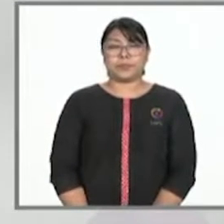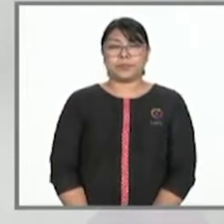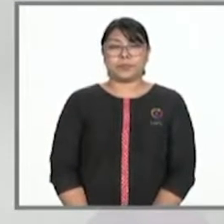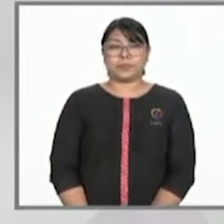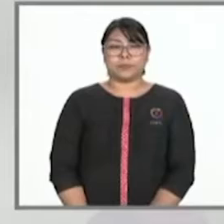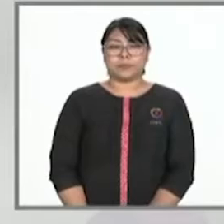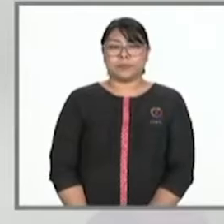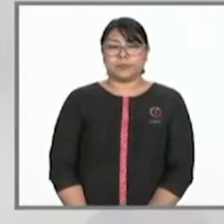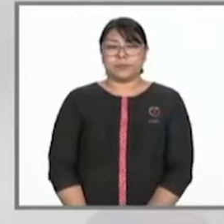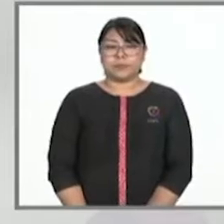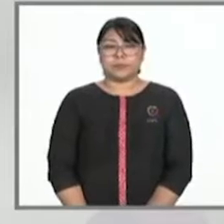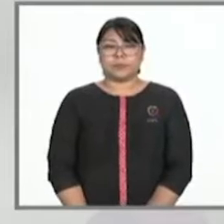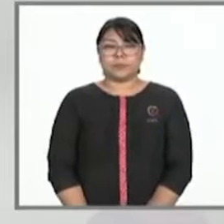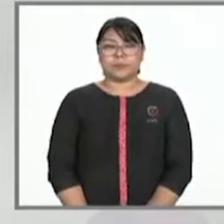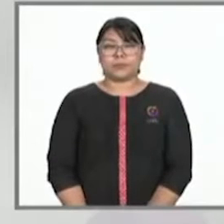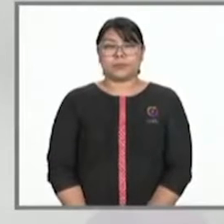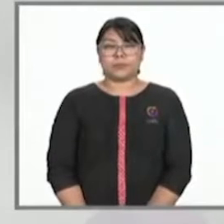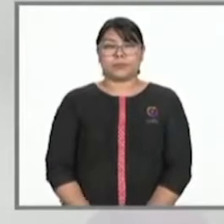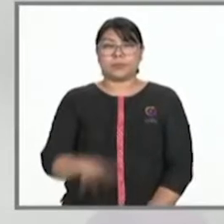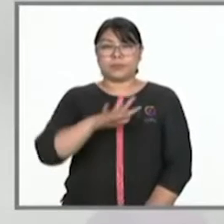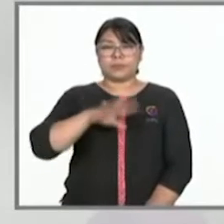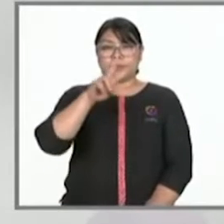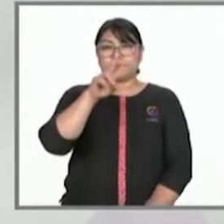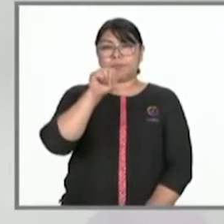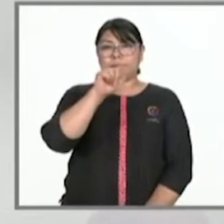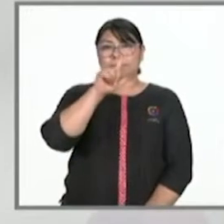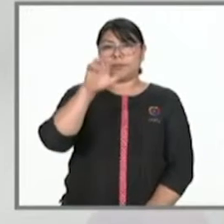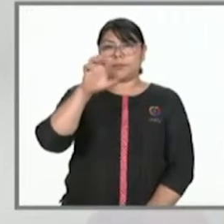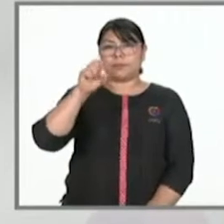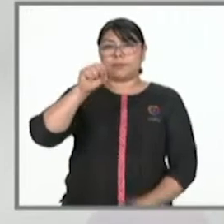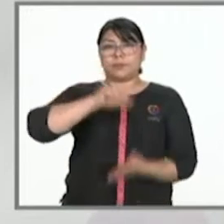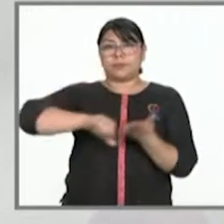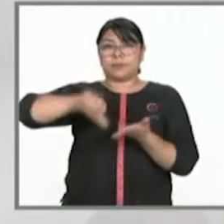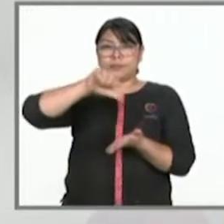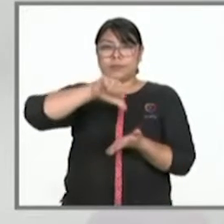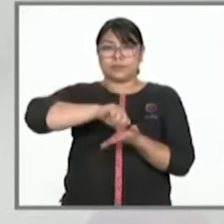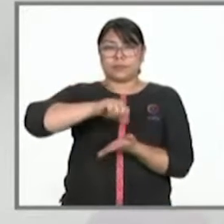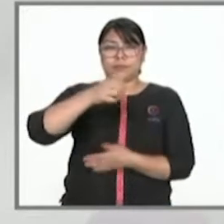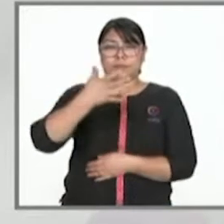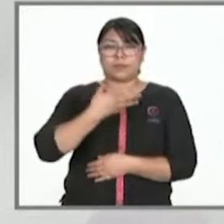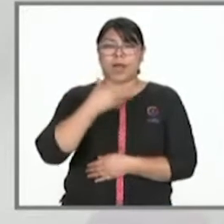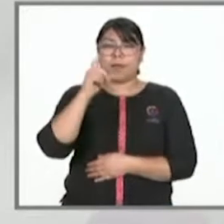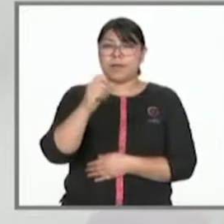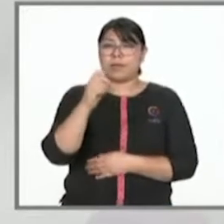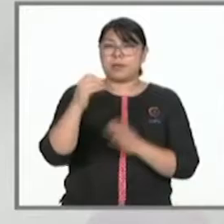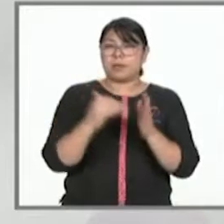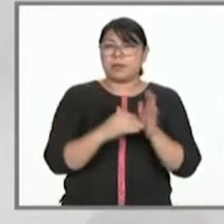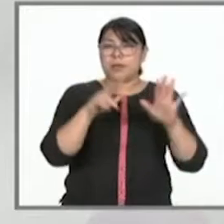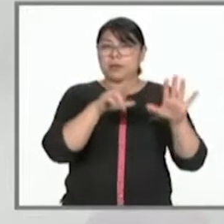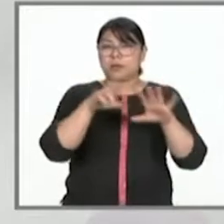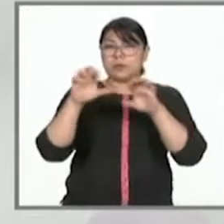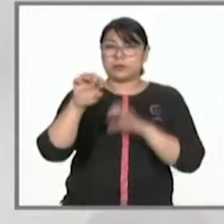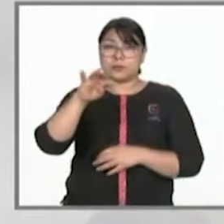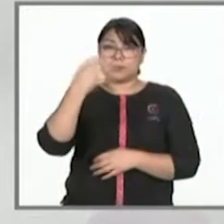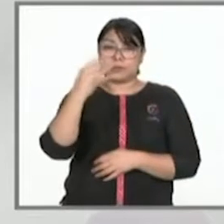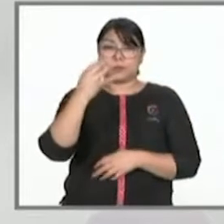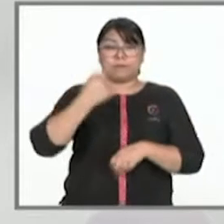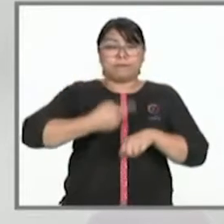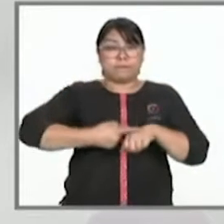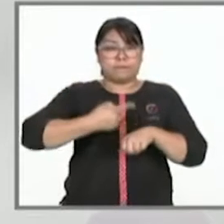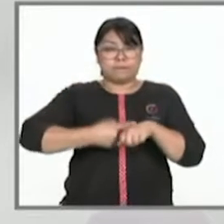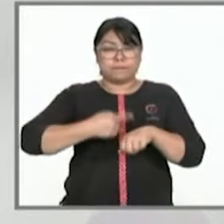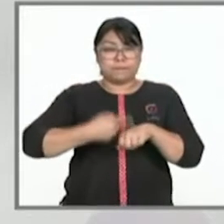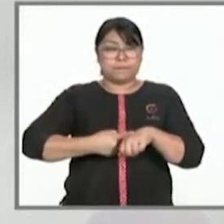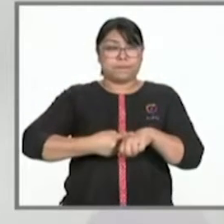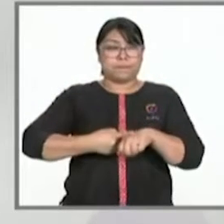contagiaron en los últimos 14 días y actualmente pueden transmitir el virus a otras personas, así como 27.233 pacientes que